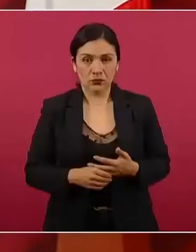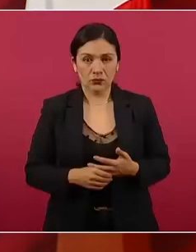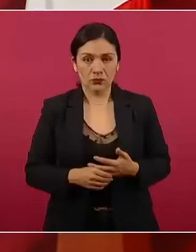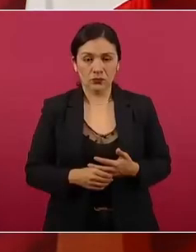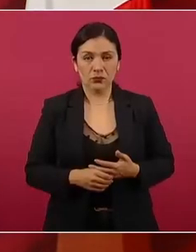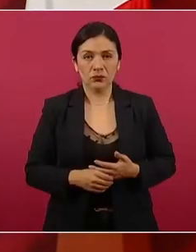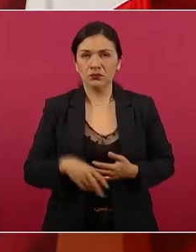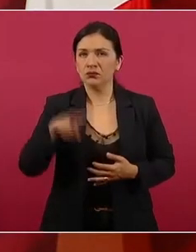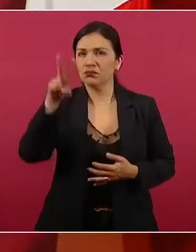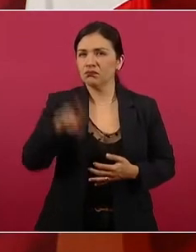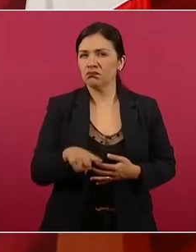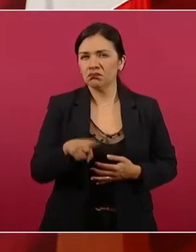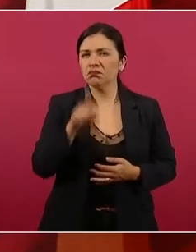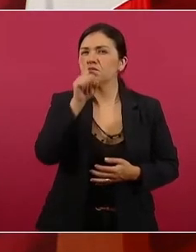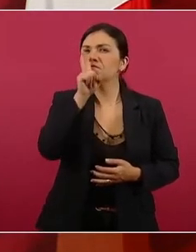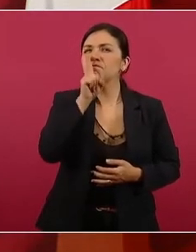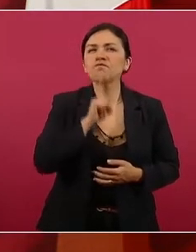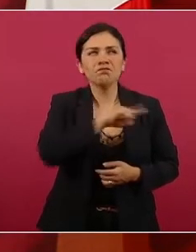Mentirosos.